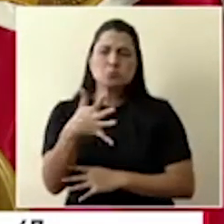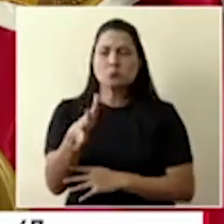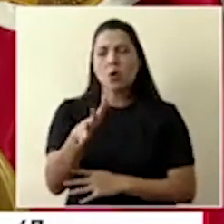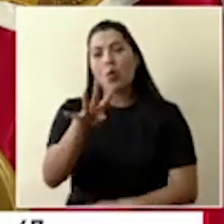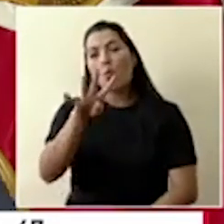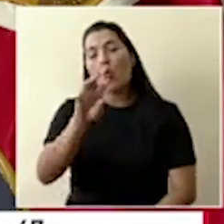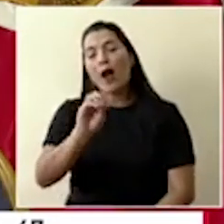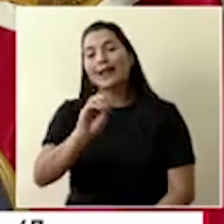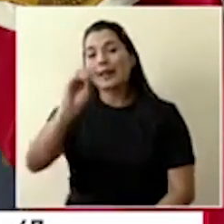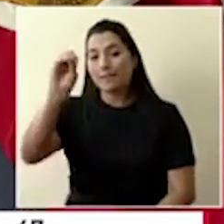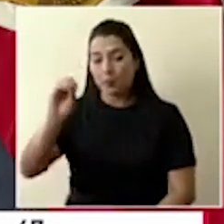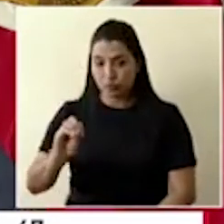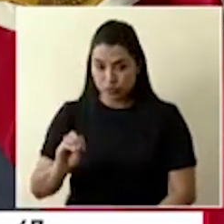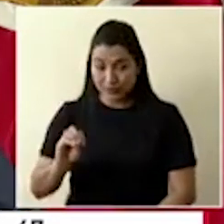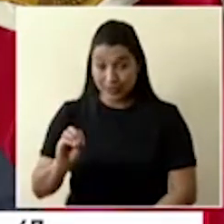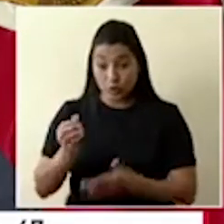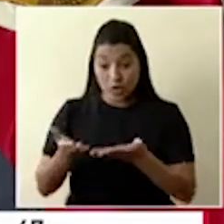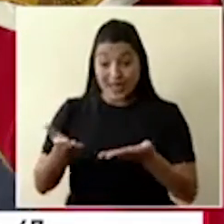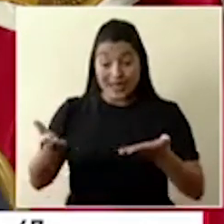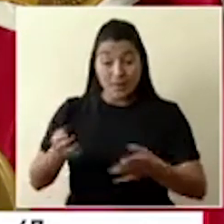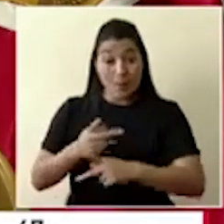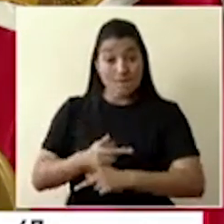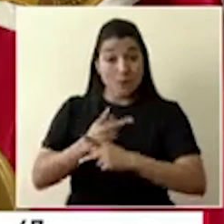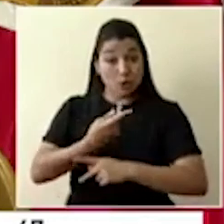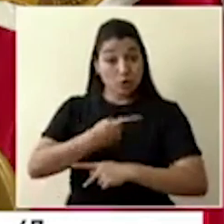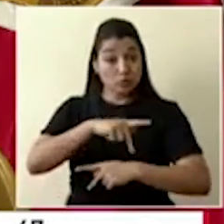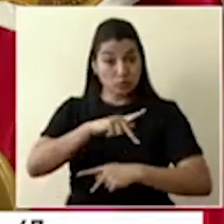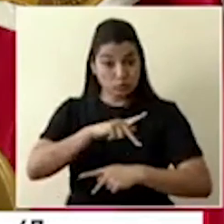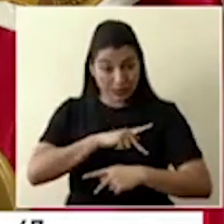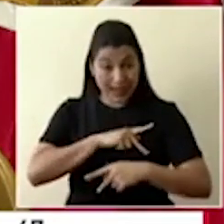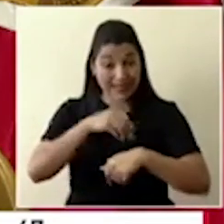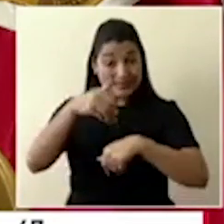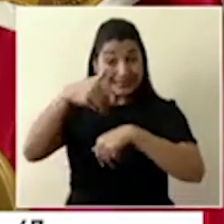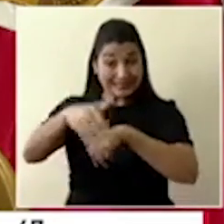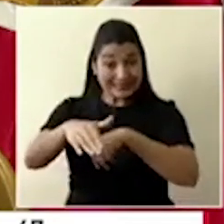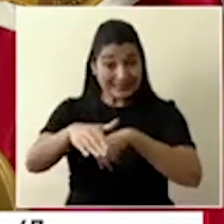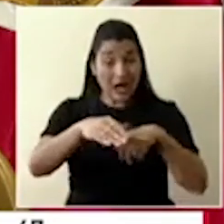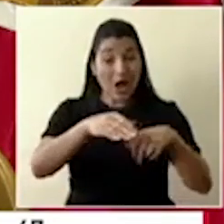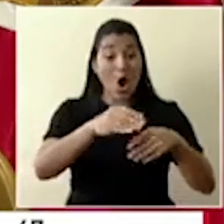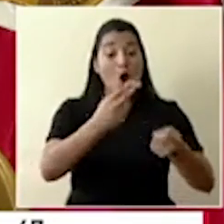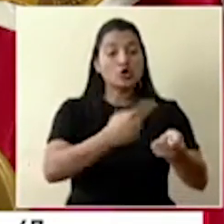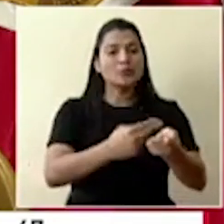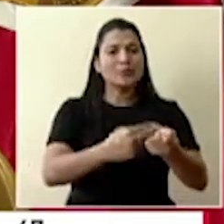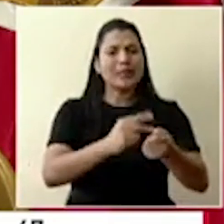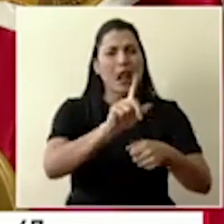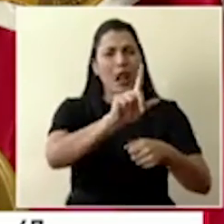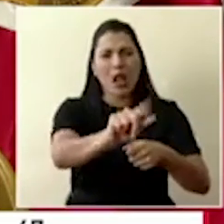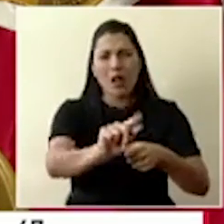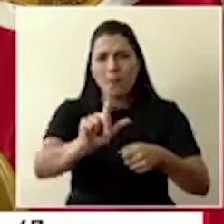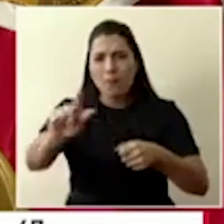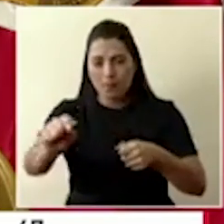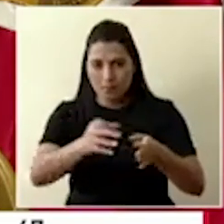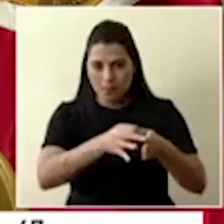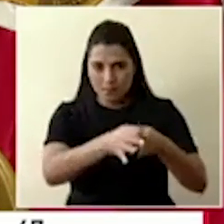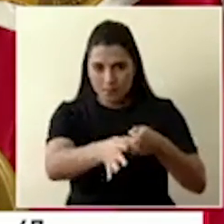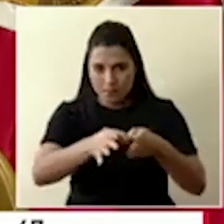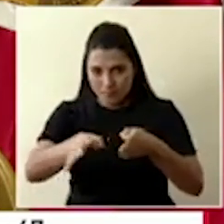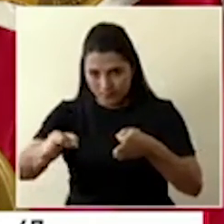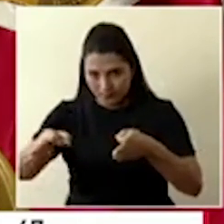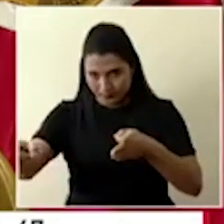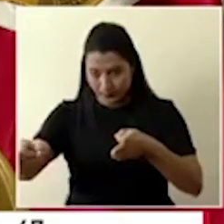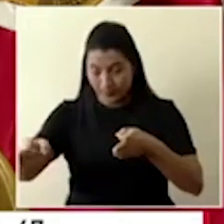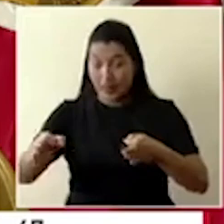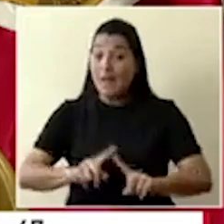% de ese equipo que se distribuye a los hospitales regionales. Sin embargo, hay un